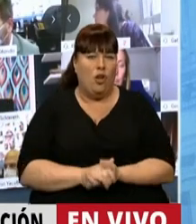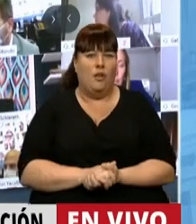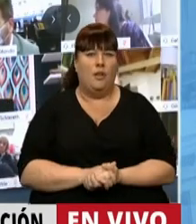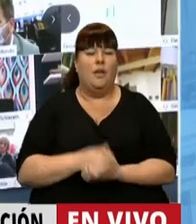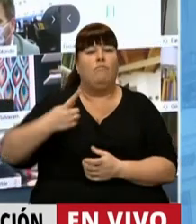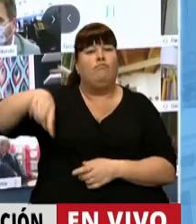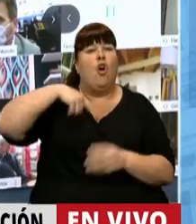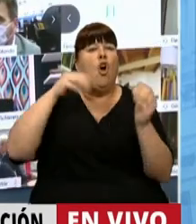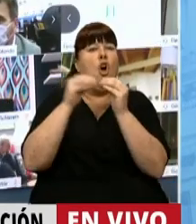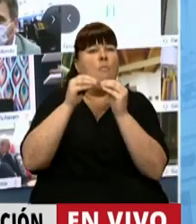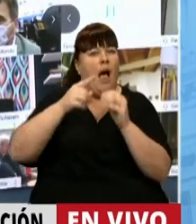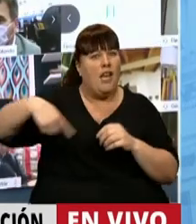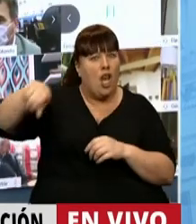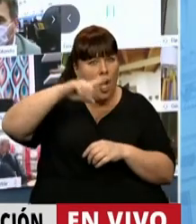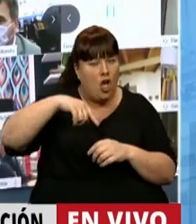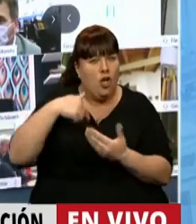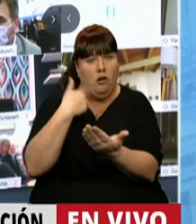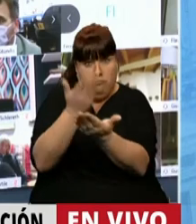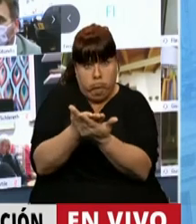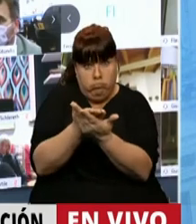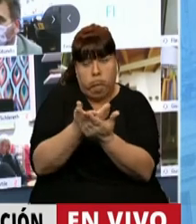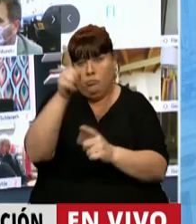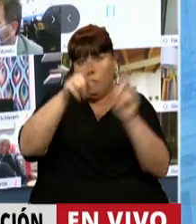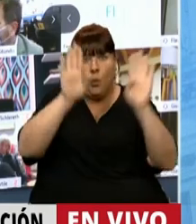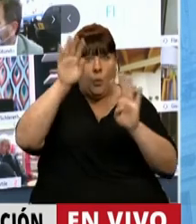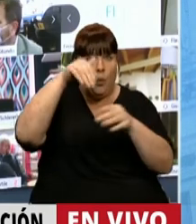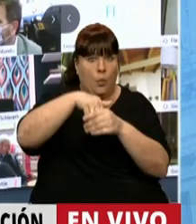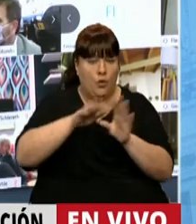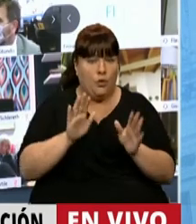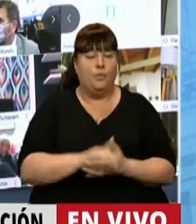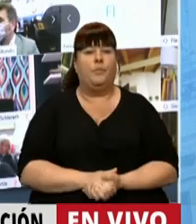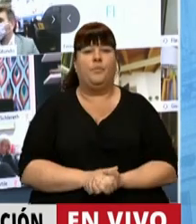A mis compañeros lo pongo en consideración del cuerpo.